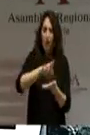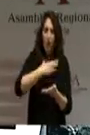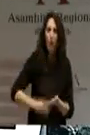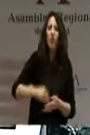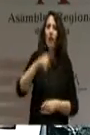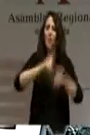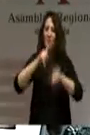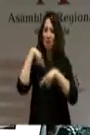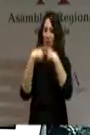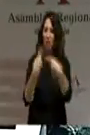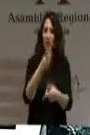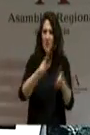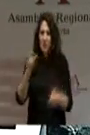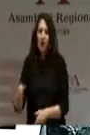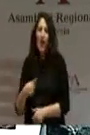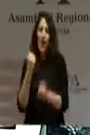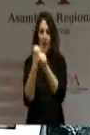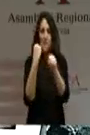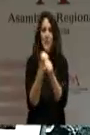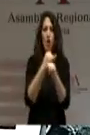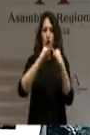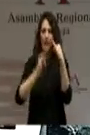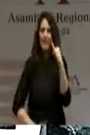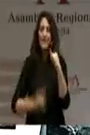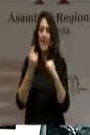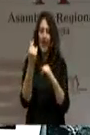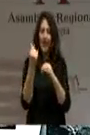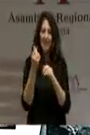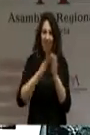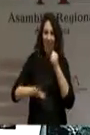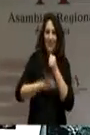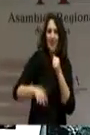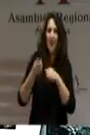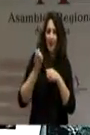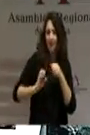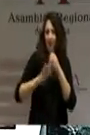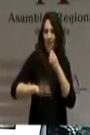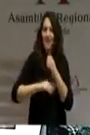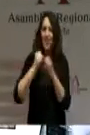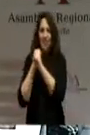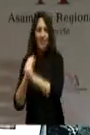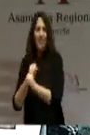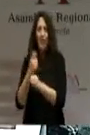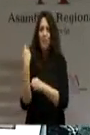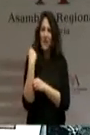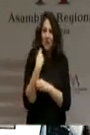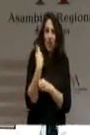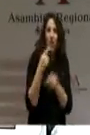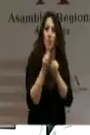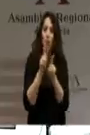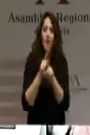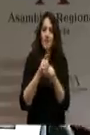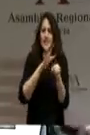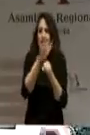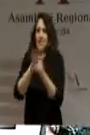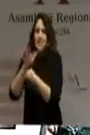ciudadanos, ni en el empleo, ni en la crisis, ni en la renta básica, ni en los dependientes, ni en las pensiones que no alcanzan para cubrir los agujeros